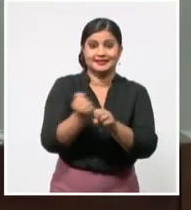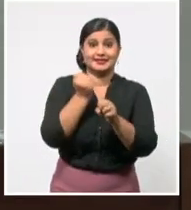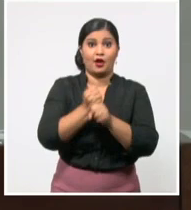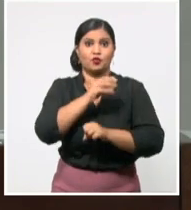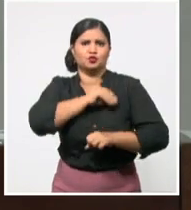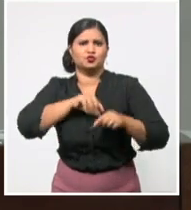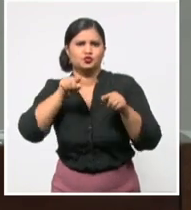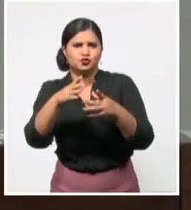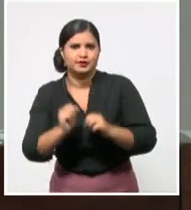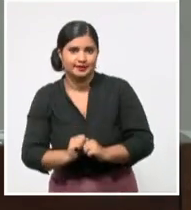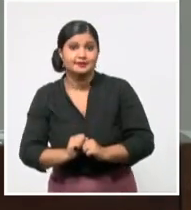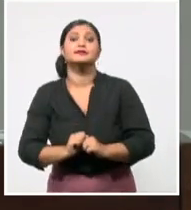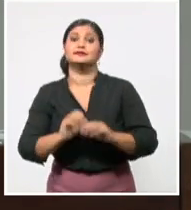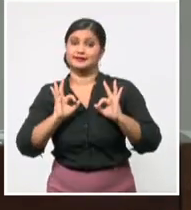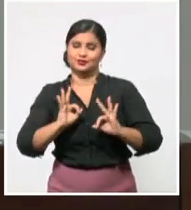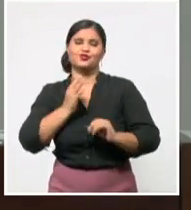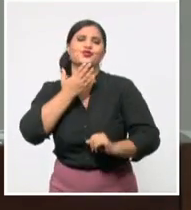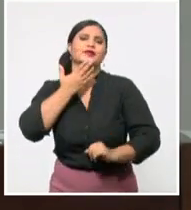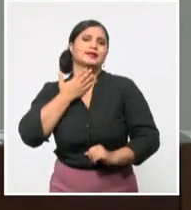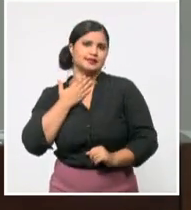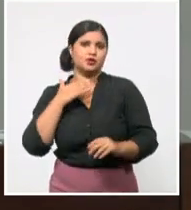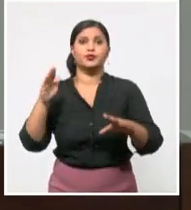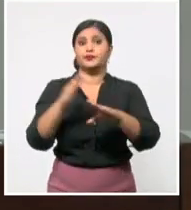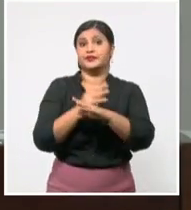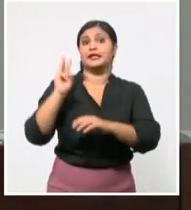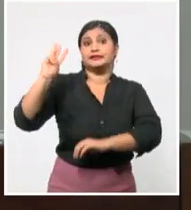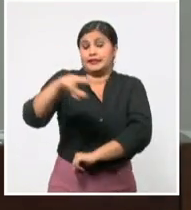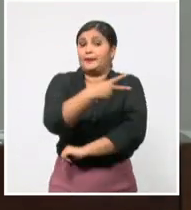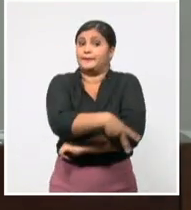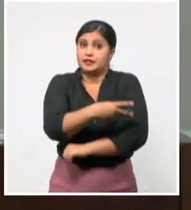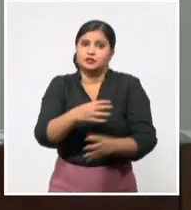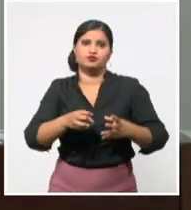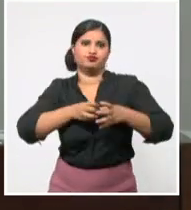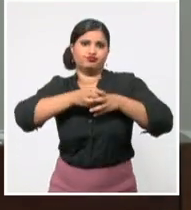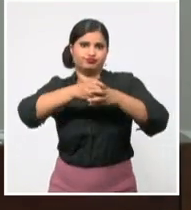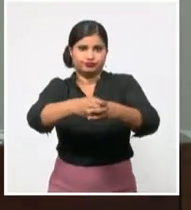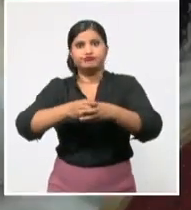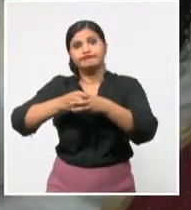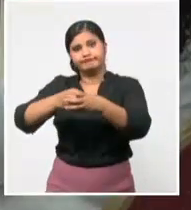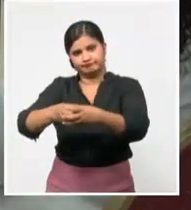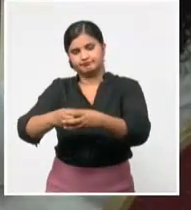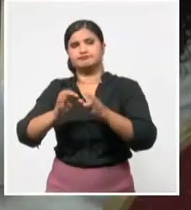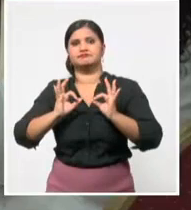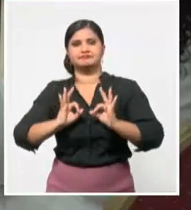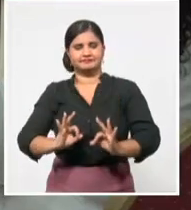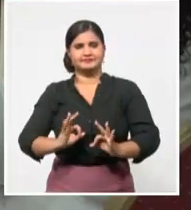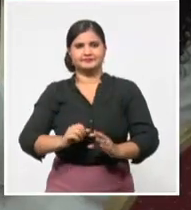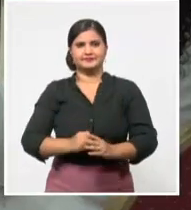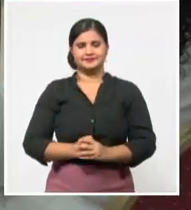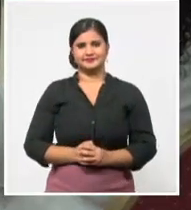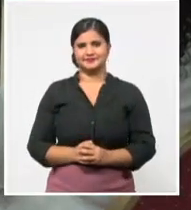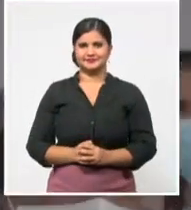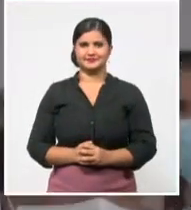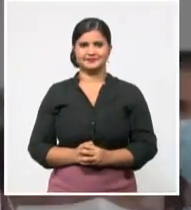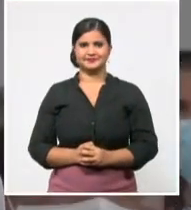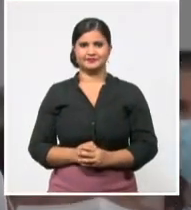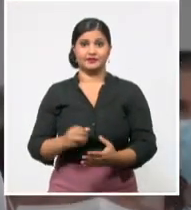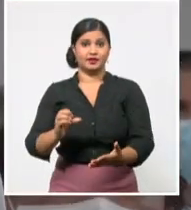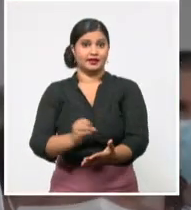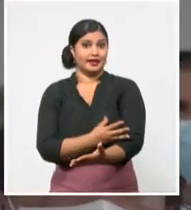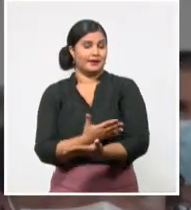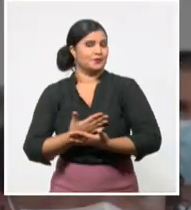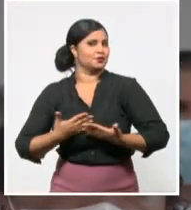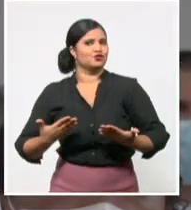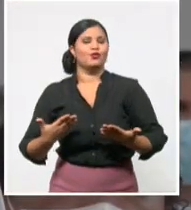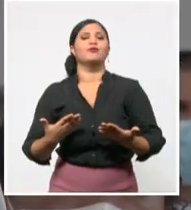Andorra, de Nicaragua y de Antigua y Barbuda. Con modestia y emoción se sucedieron las